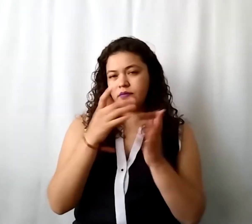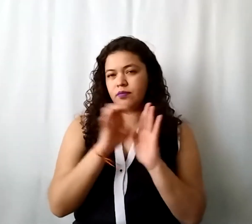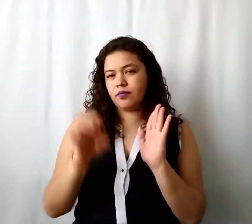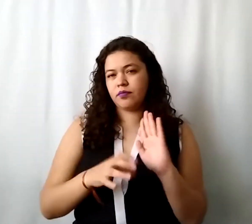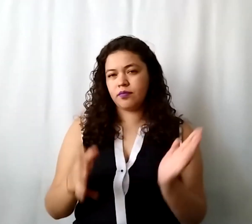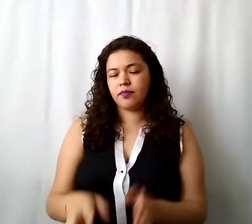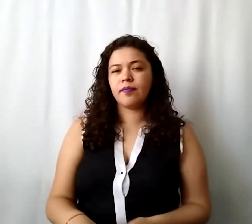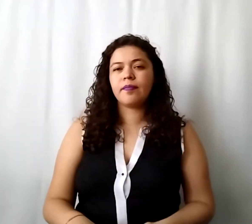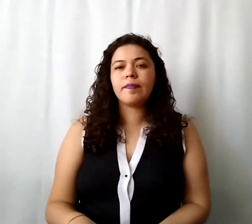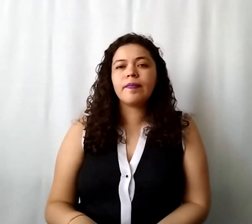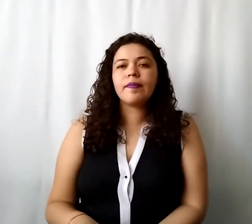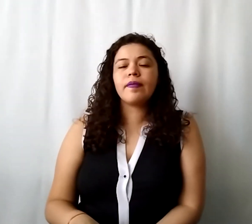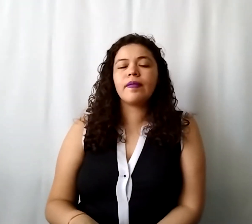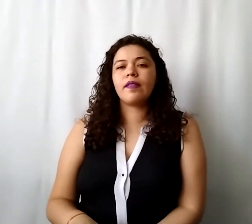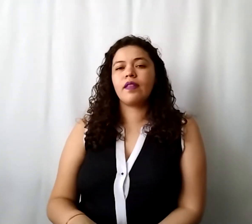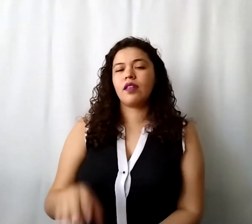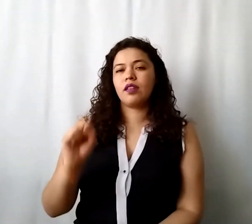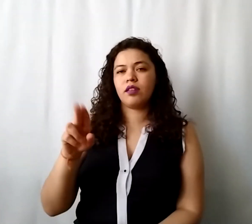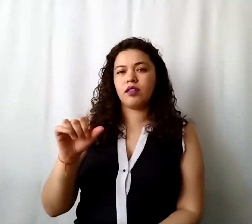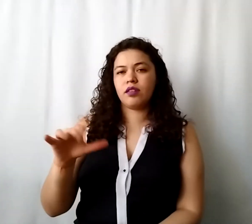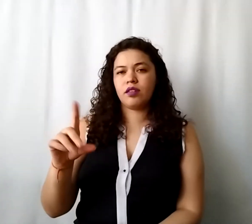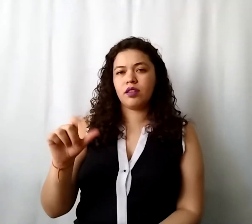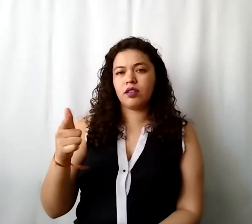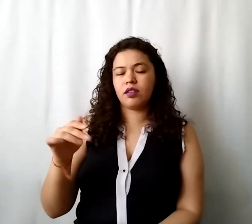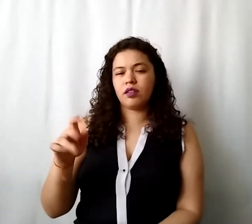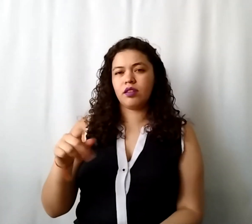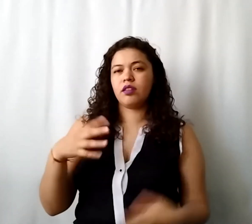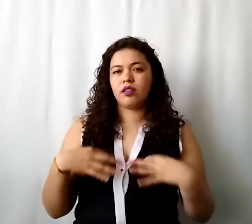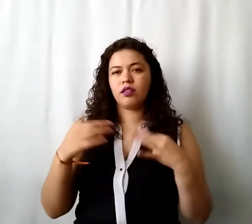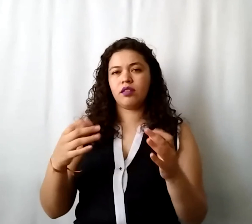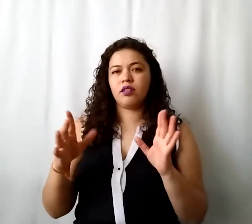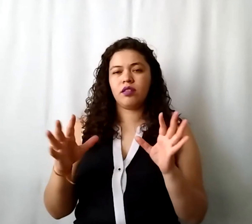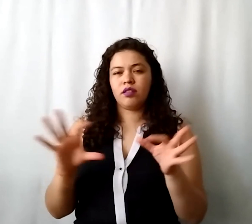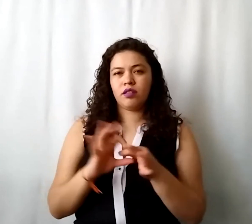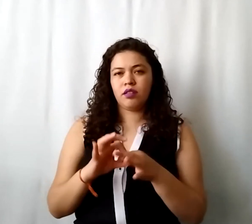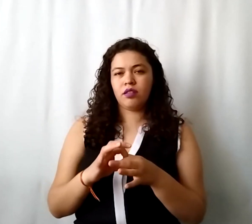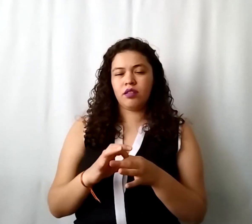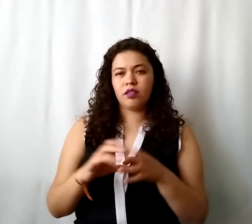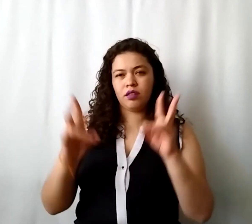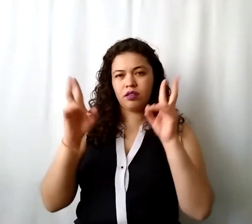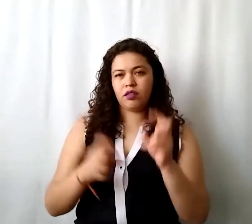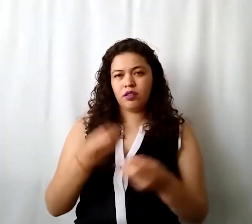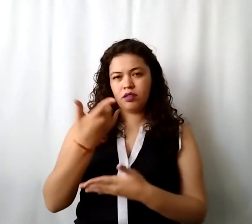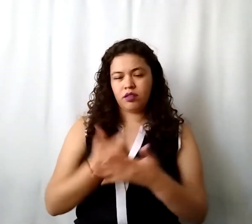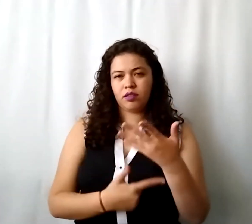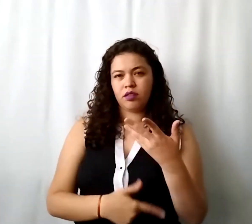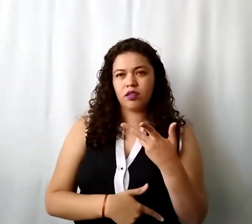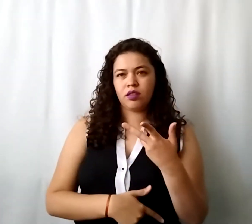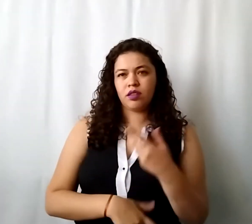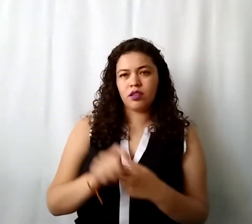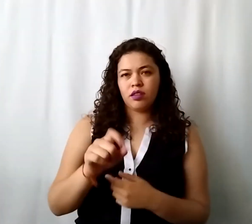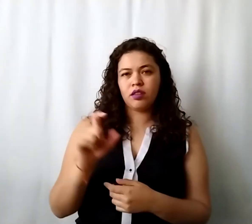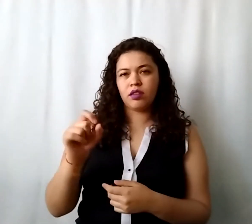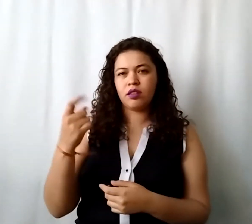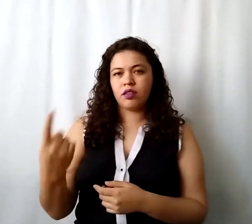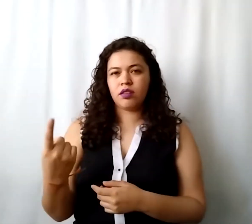bien de Susana Holguín de Fondo Unido ¿dónde podremos descargar el nuevo catálogo de cuentas 2020? el